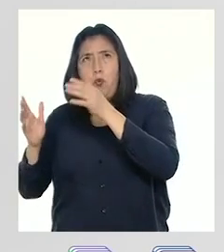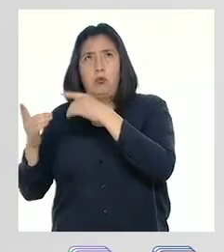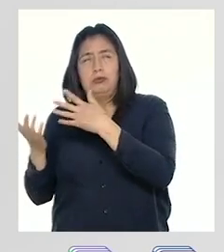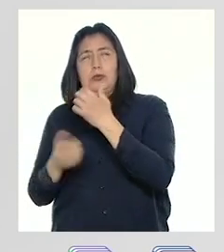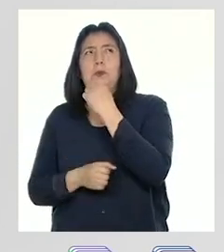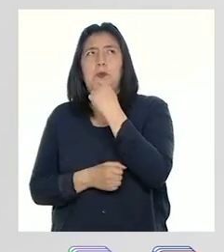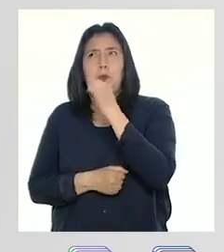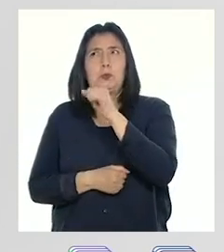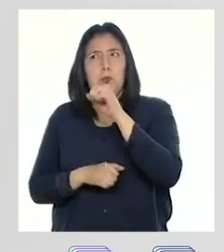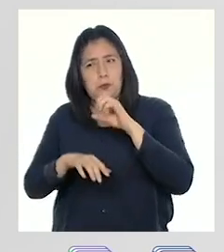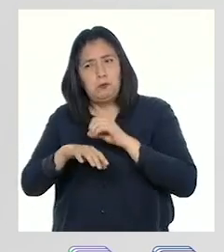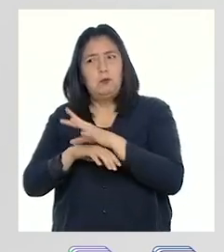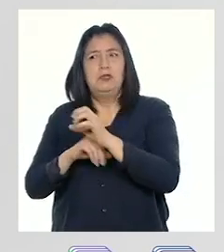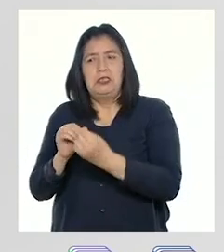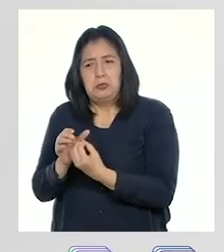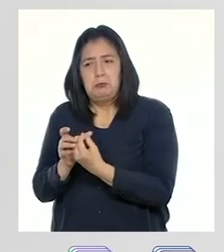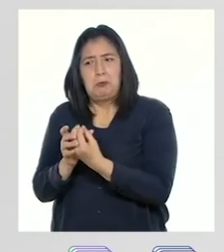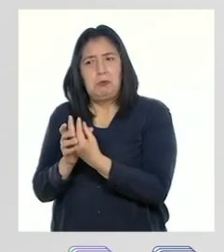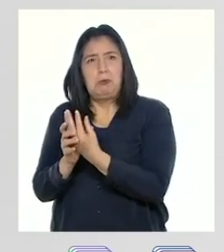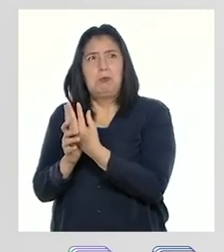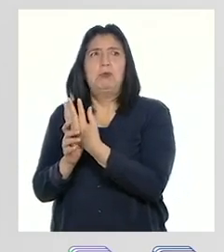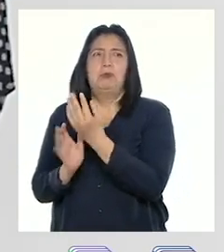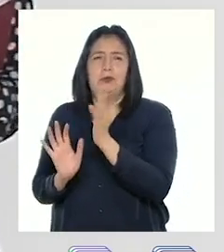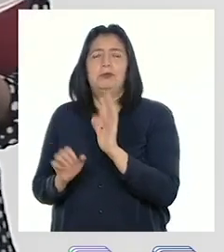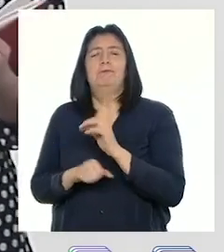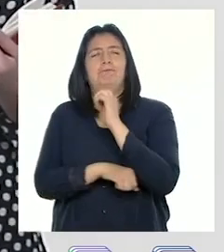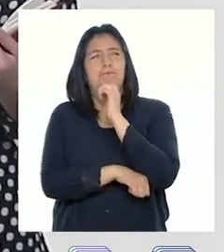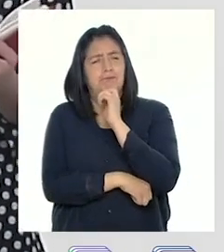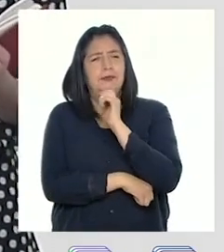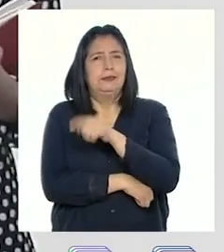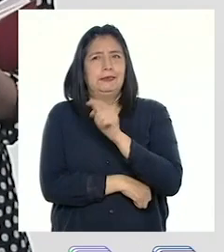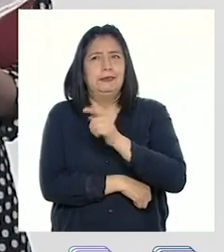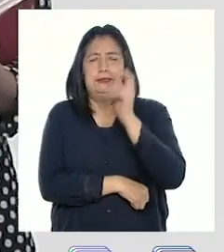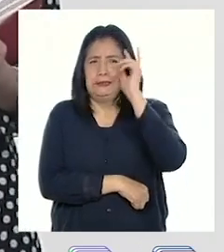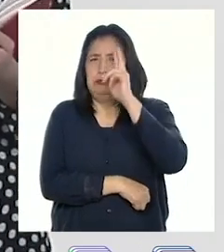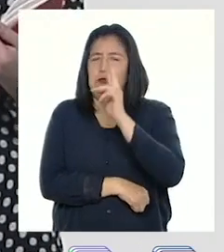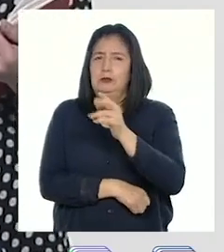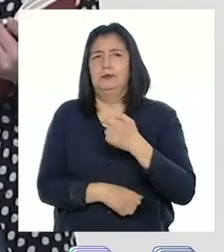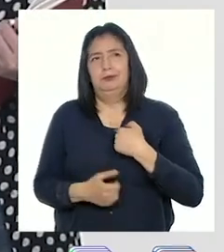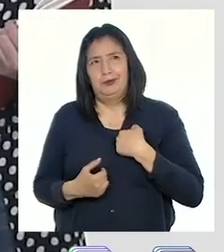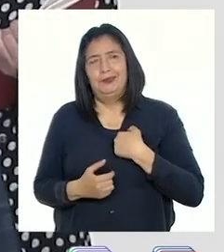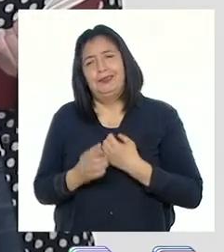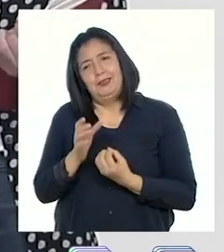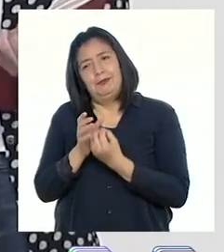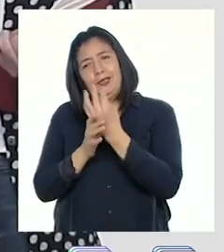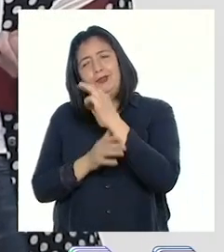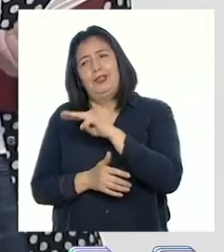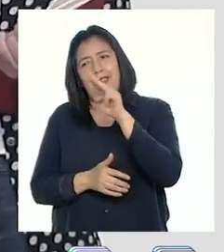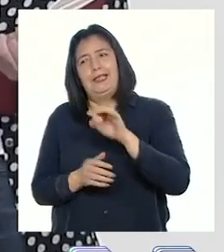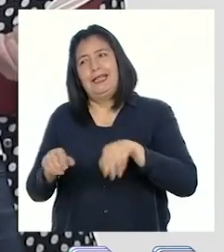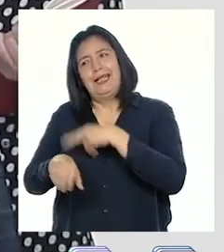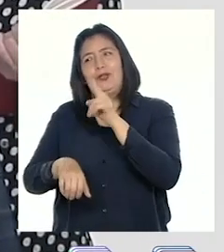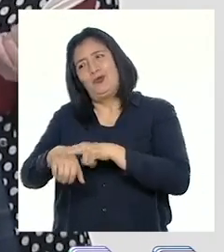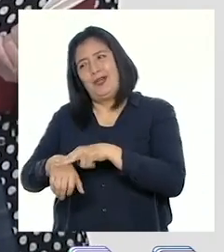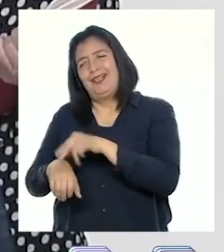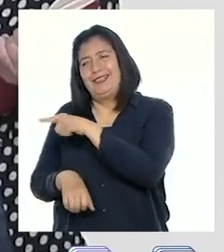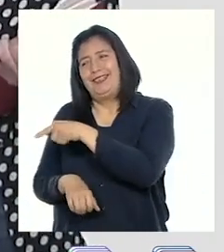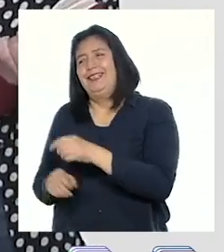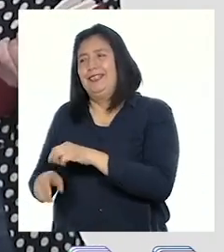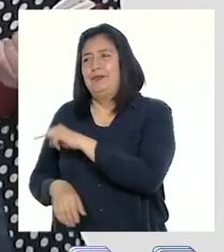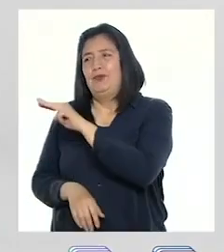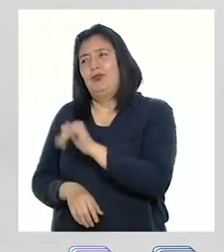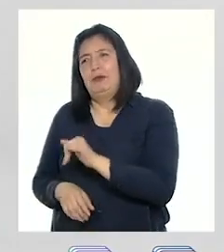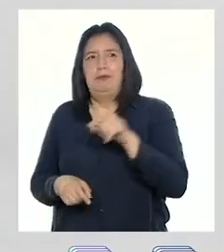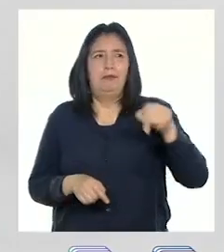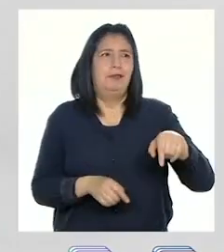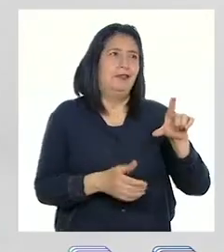otros factores, influyen en el crecimiento de las plantas. Y estas fueron las razones por las que mi orquídea podía crecer naturalmente en Moyo Bamba, pero no